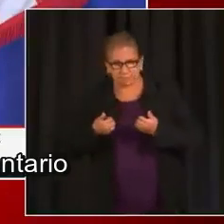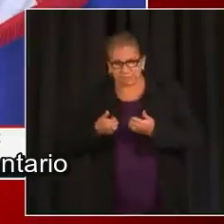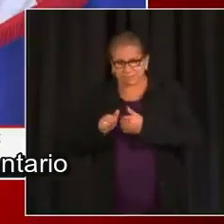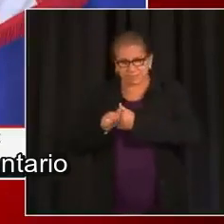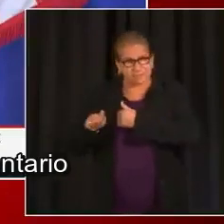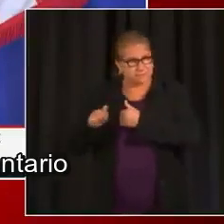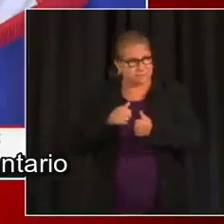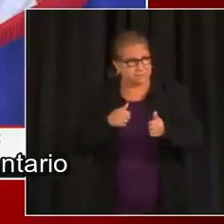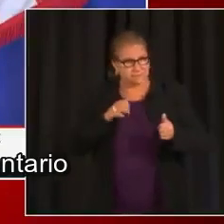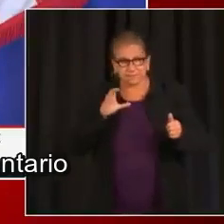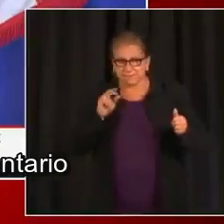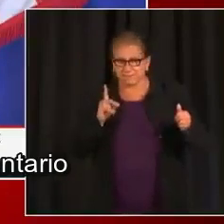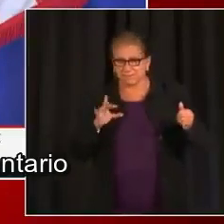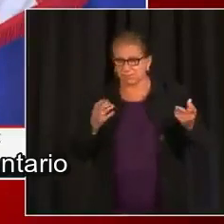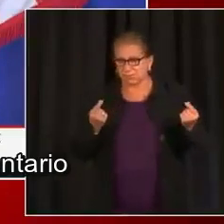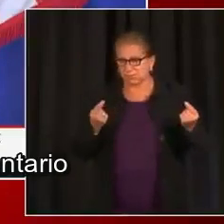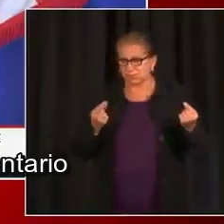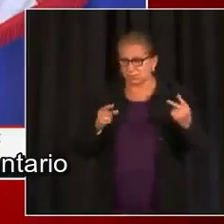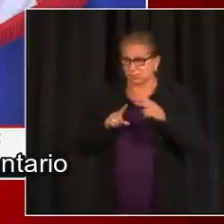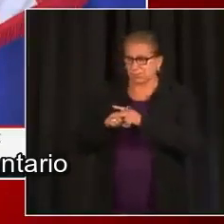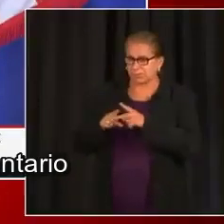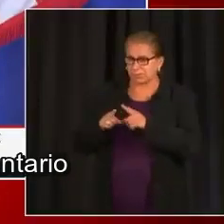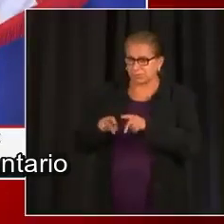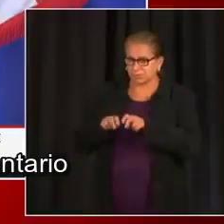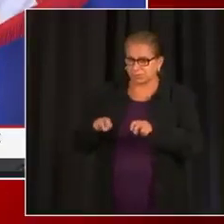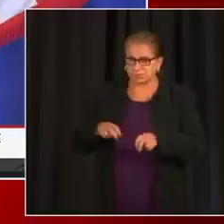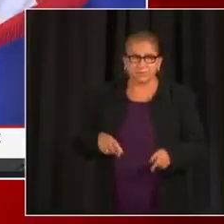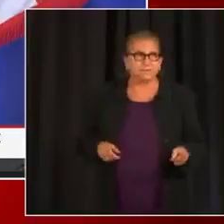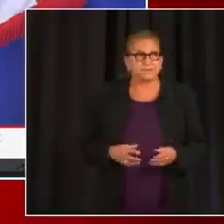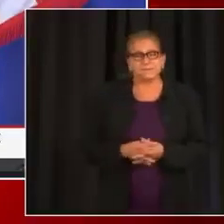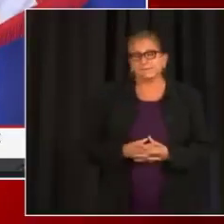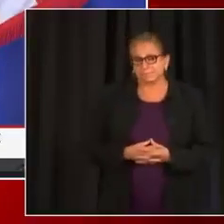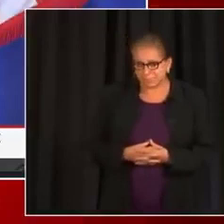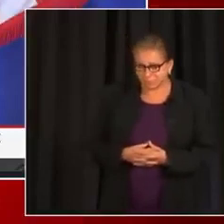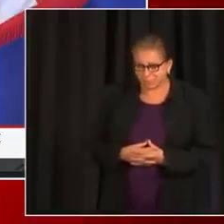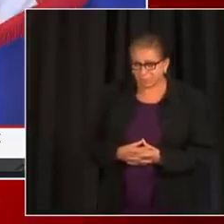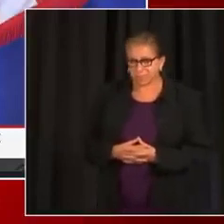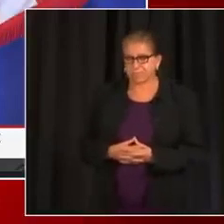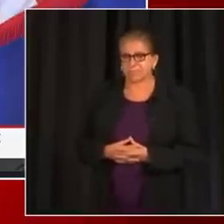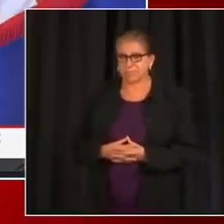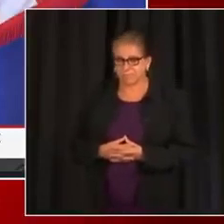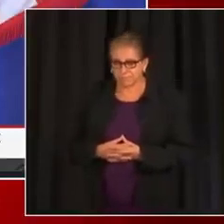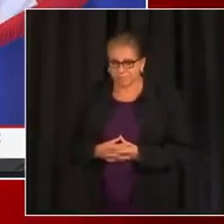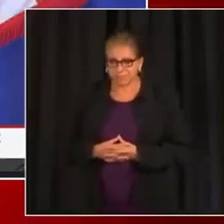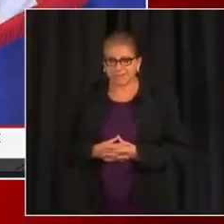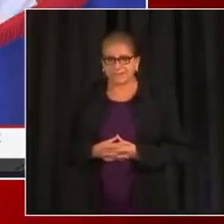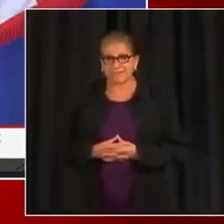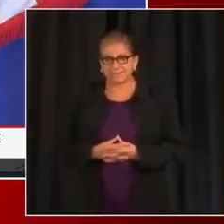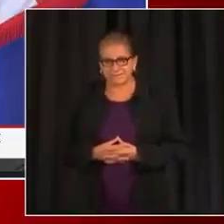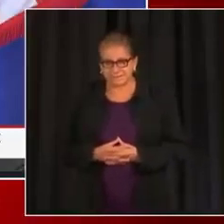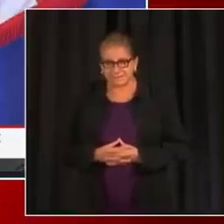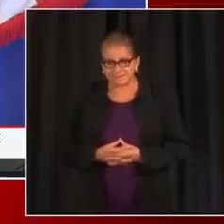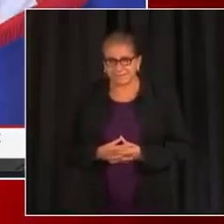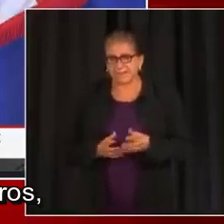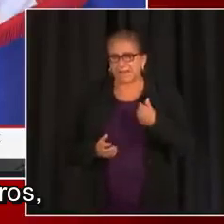no sé, quería saber si tenía algún comentario al respecto. Sí, estoy consciente